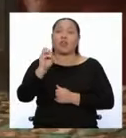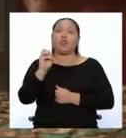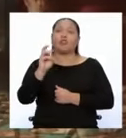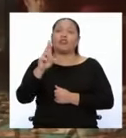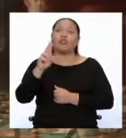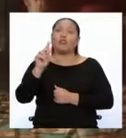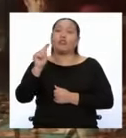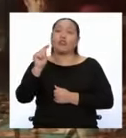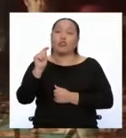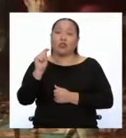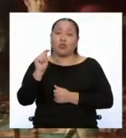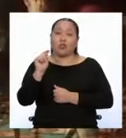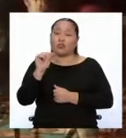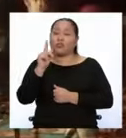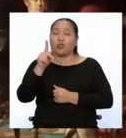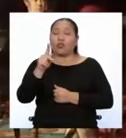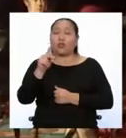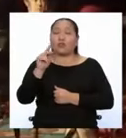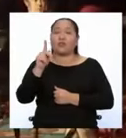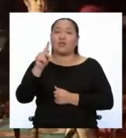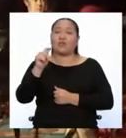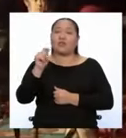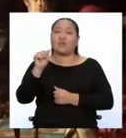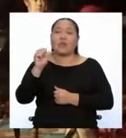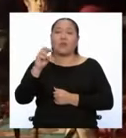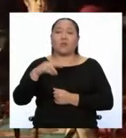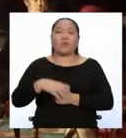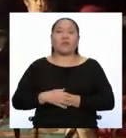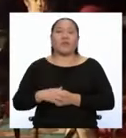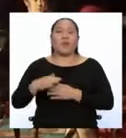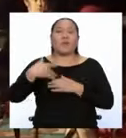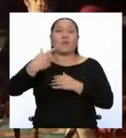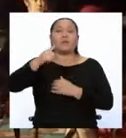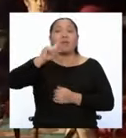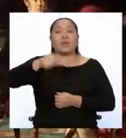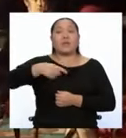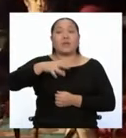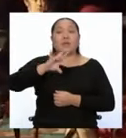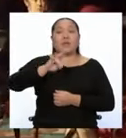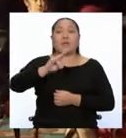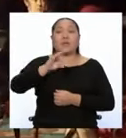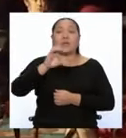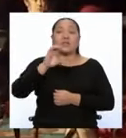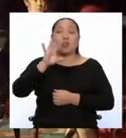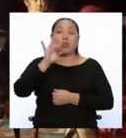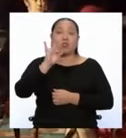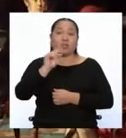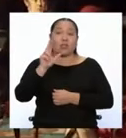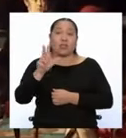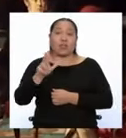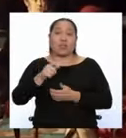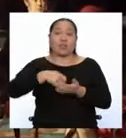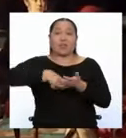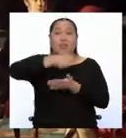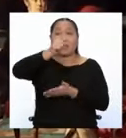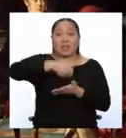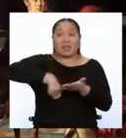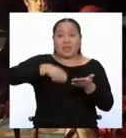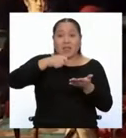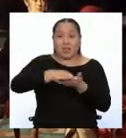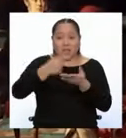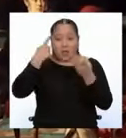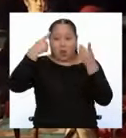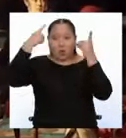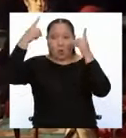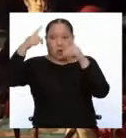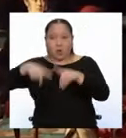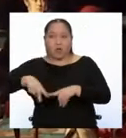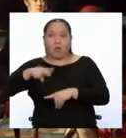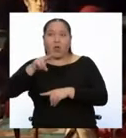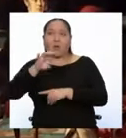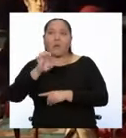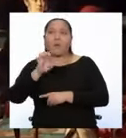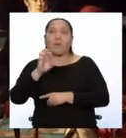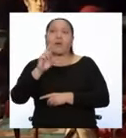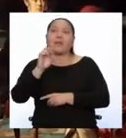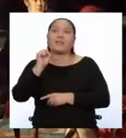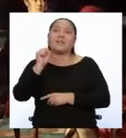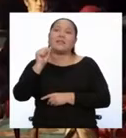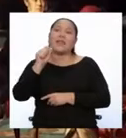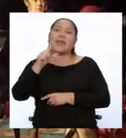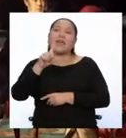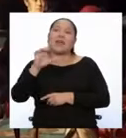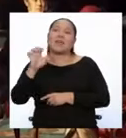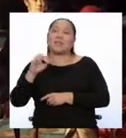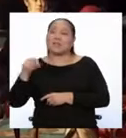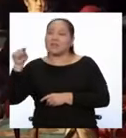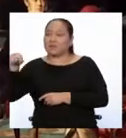esto, en 1783, se firma el Tratado de Versailles, un acuerdo entre el Reino de Gran Bretaña y Estados Unidos,